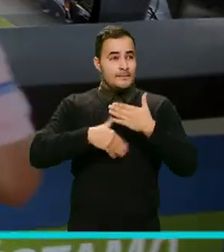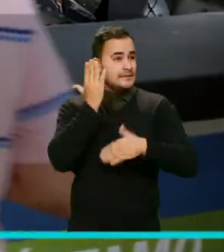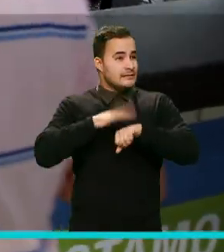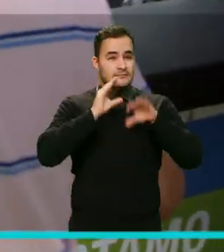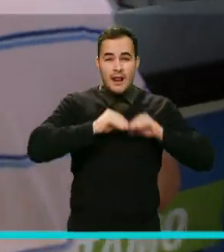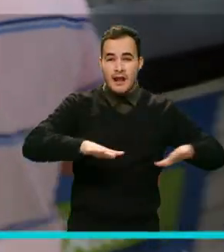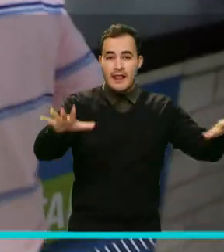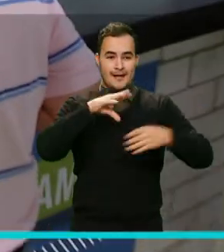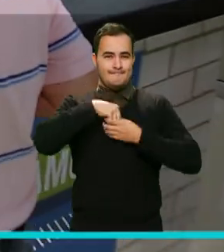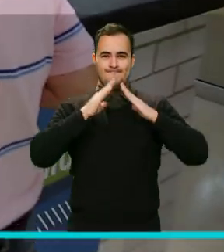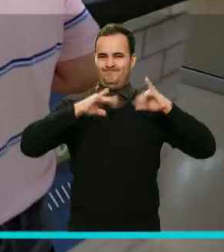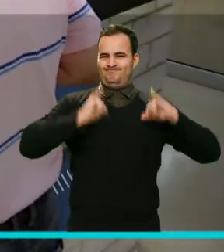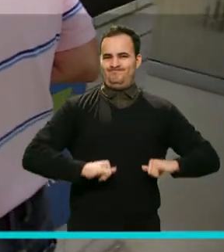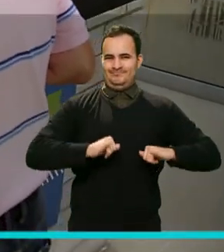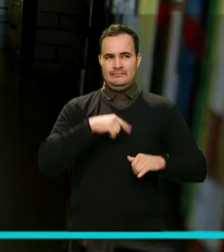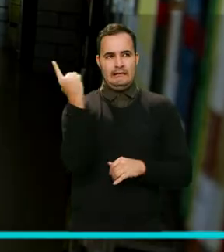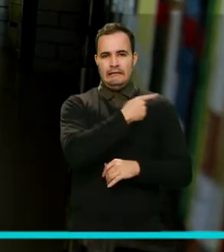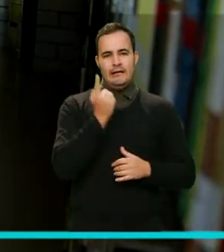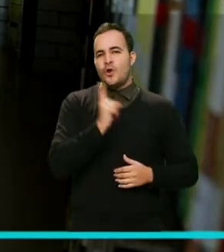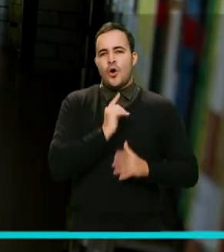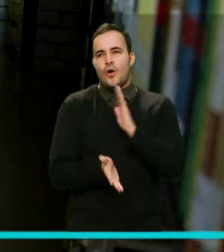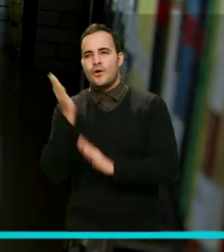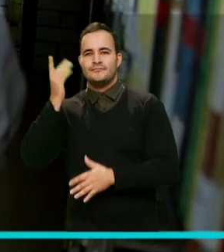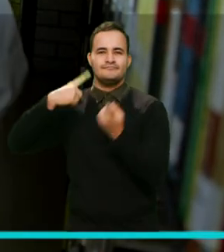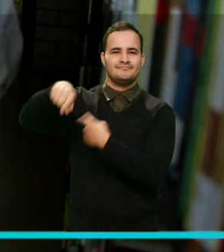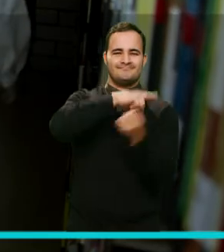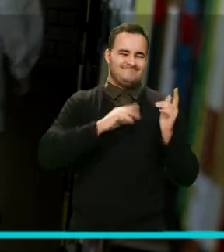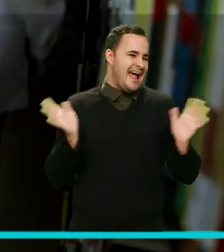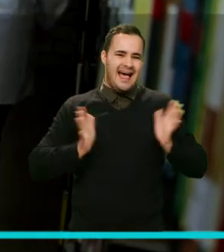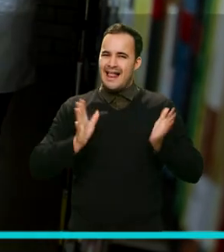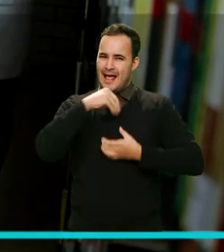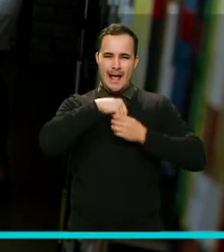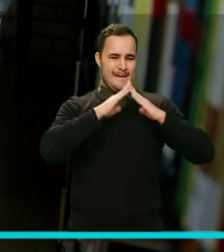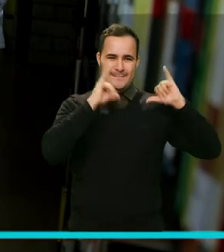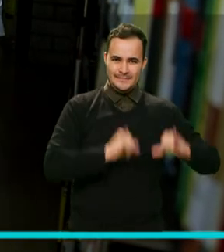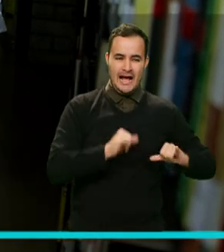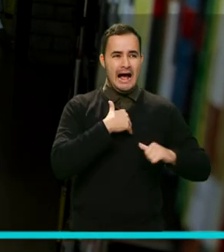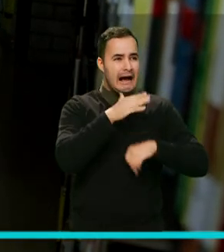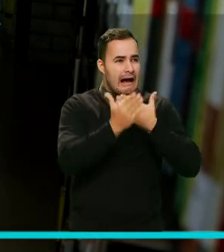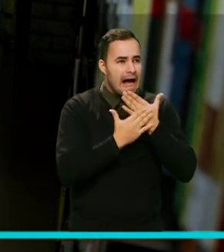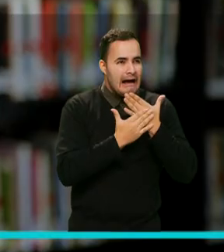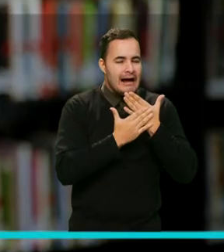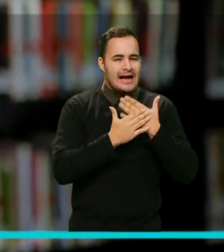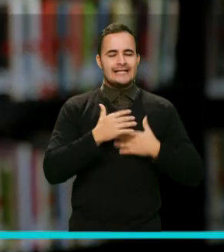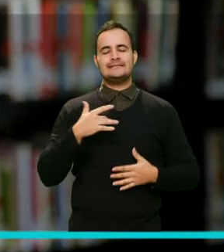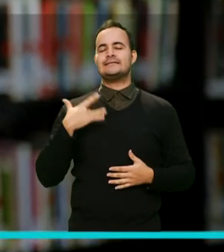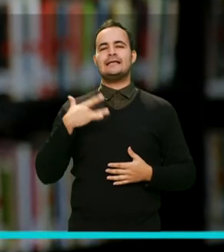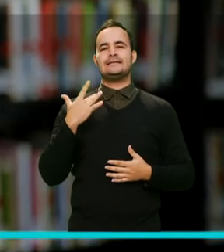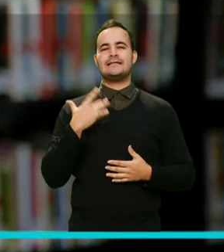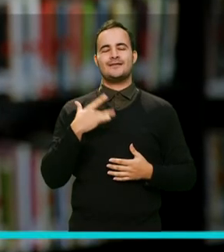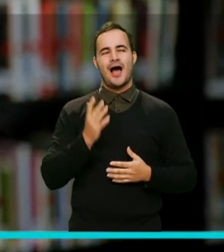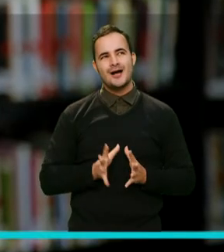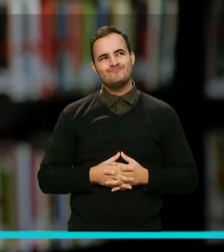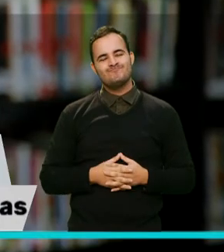que no podíamos salir para nada, para nada, estar guardados totalmente en la casa. Entonces uno